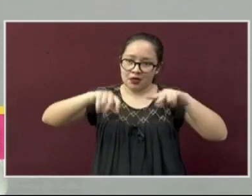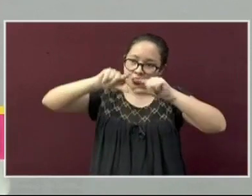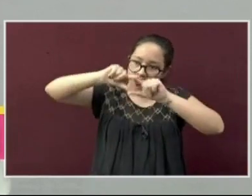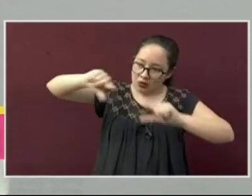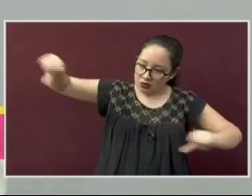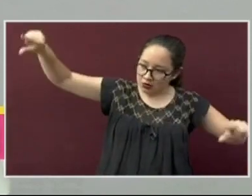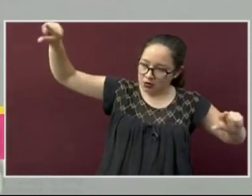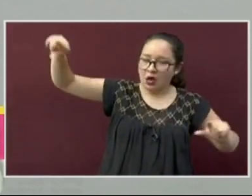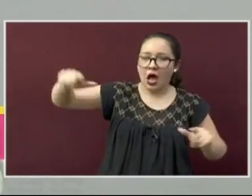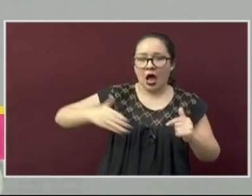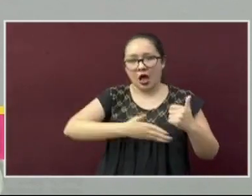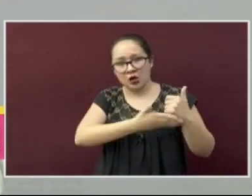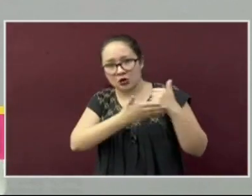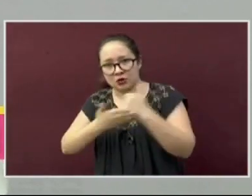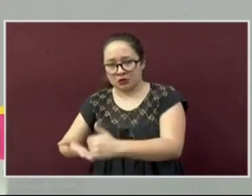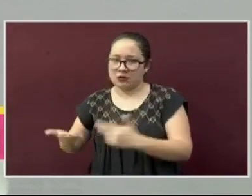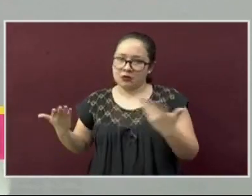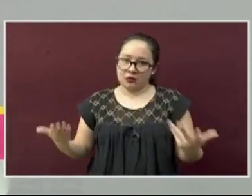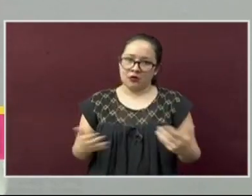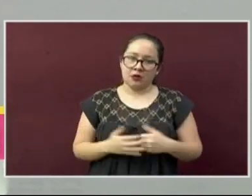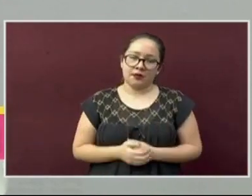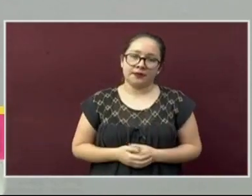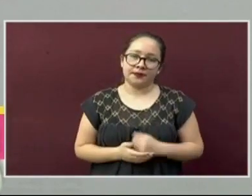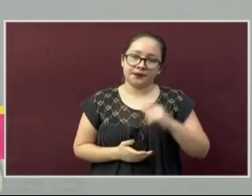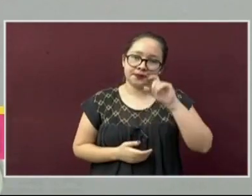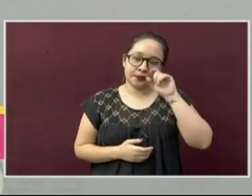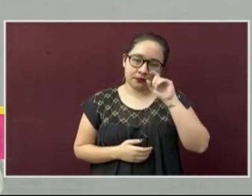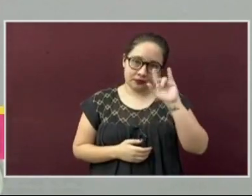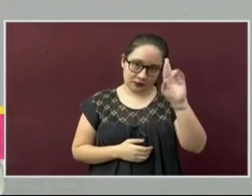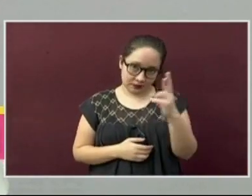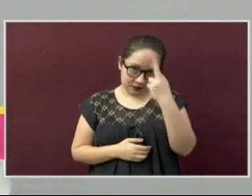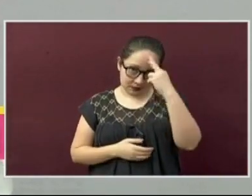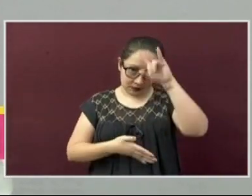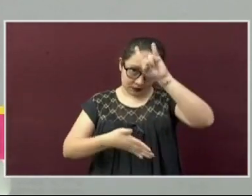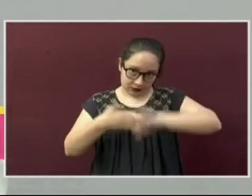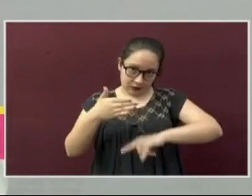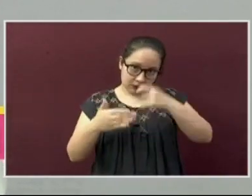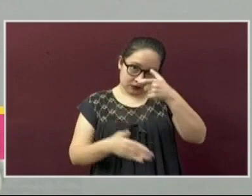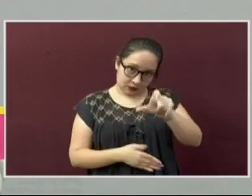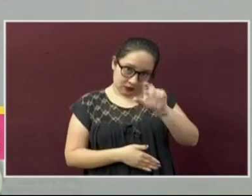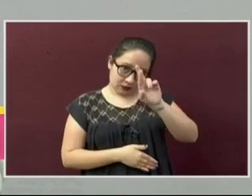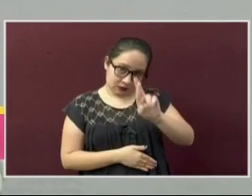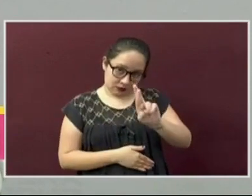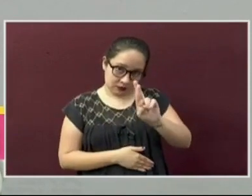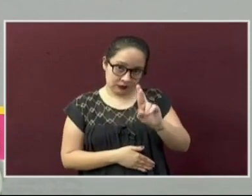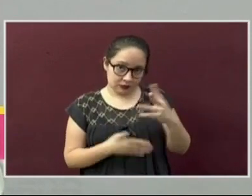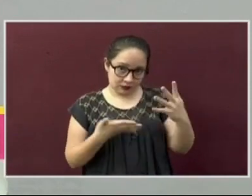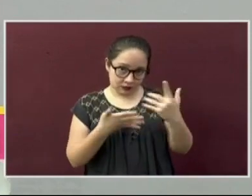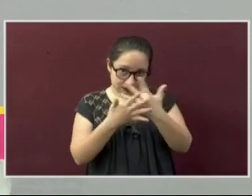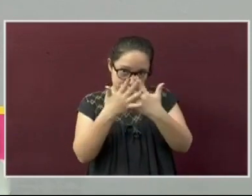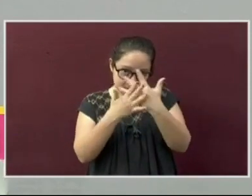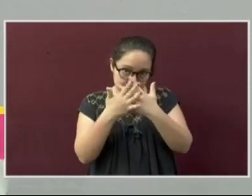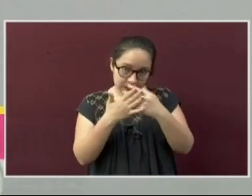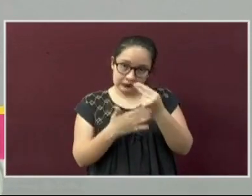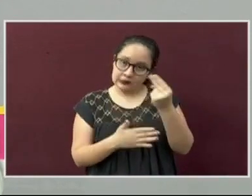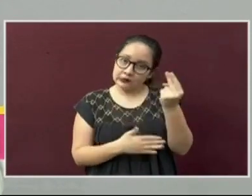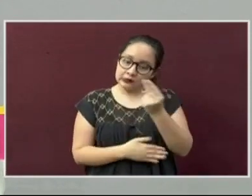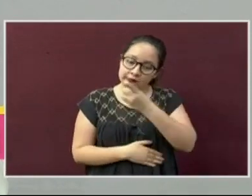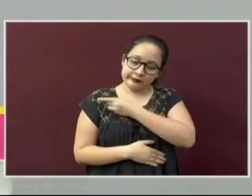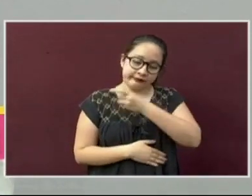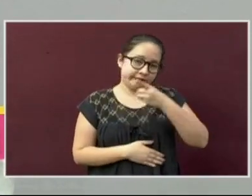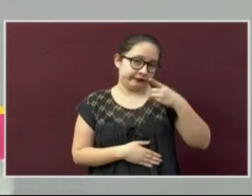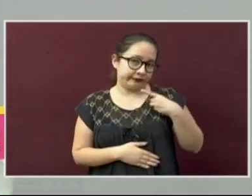Les recuerdo que el cartel con código QR es un requisito obligatorio para el regreso